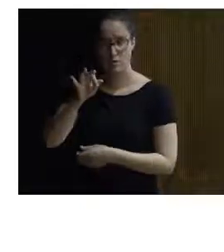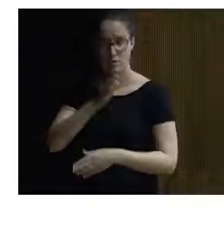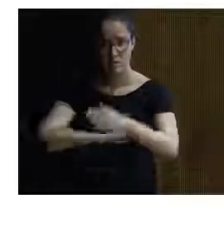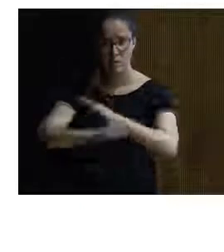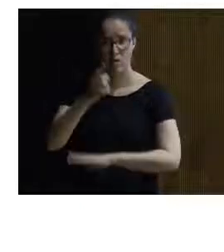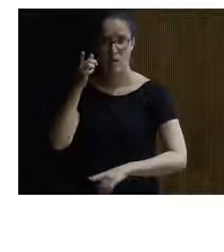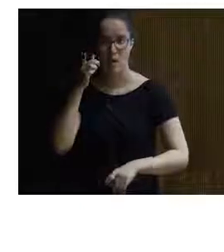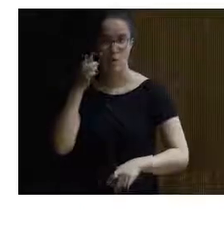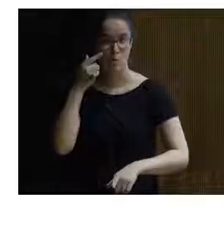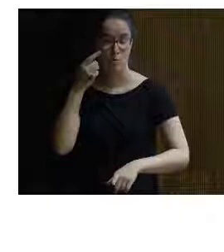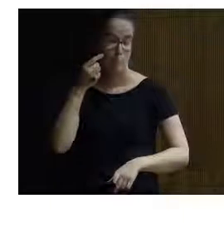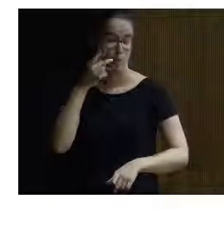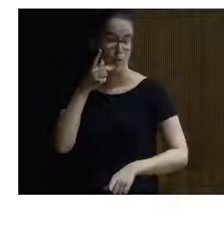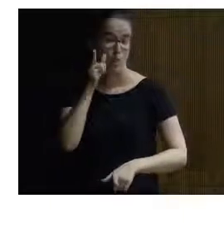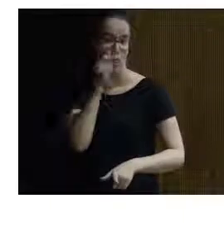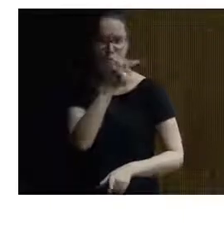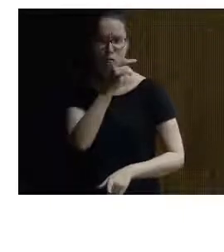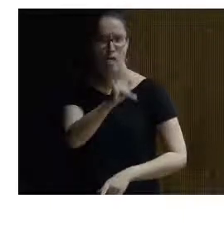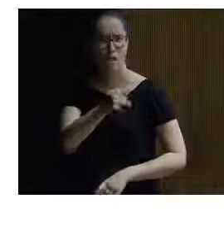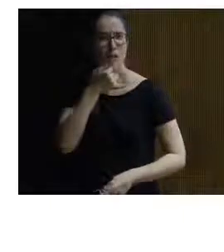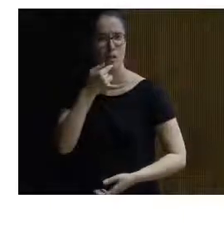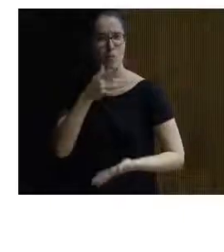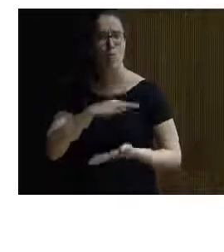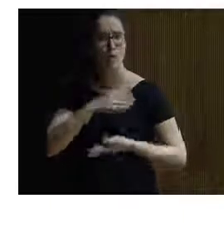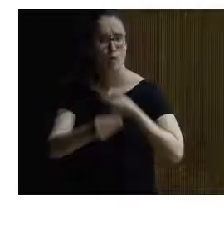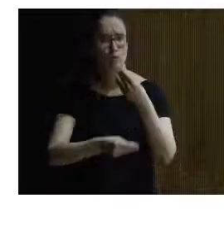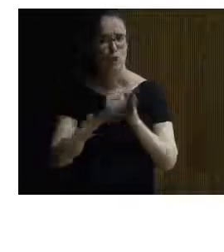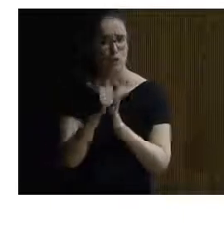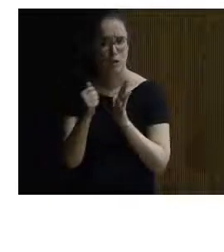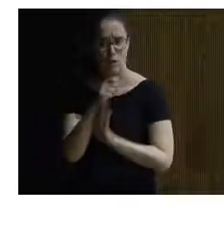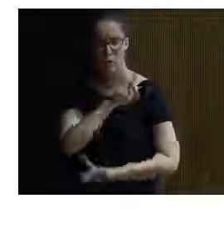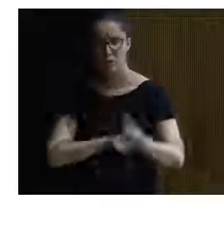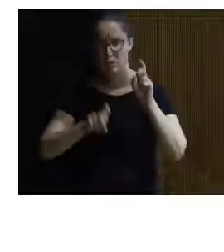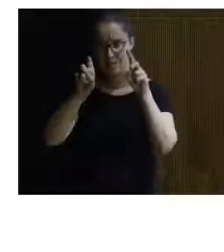y nos ha garantizado que él puede interactuar con la aplicación sin problema.